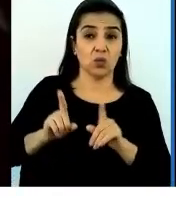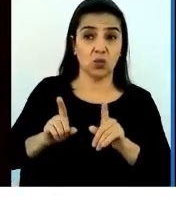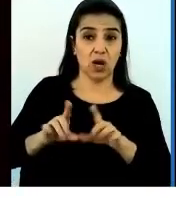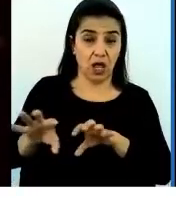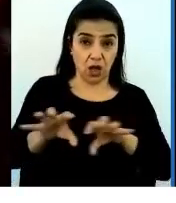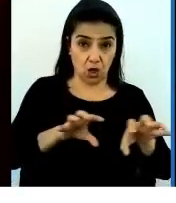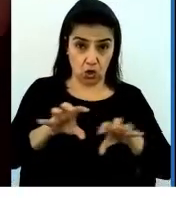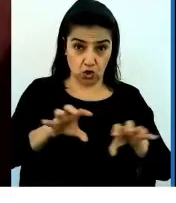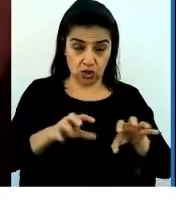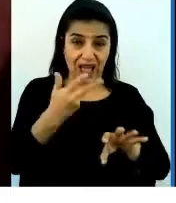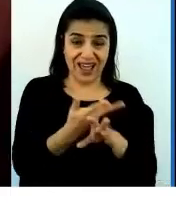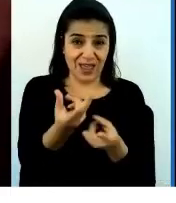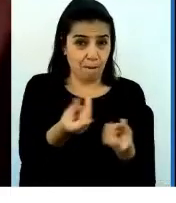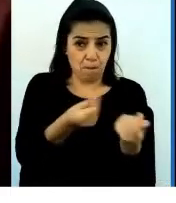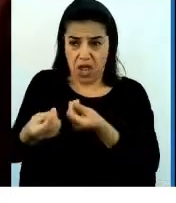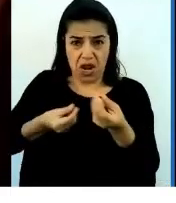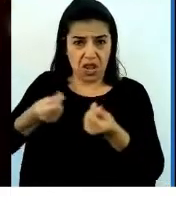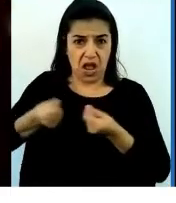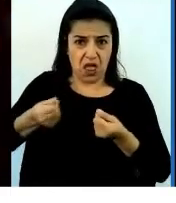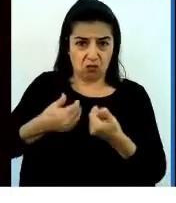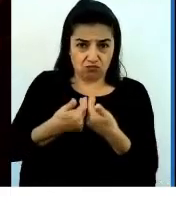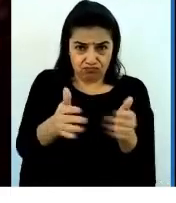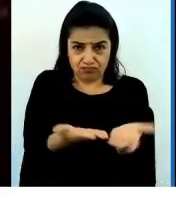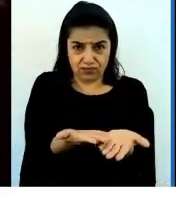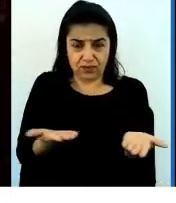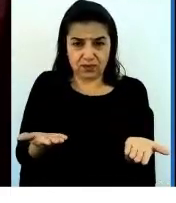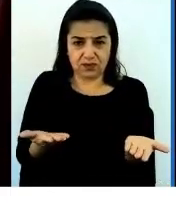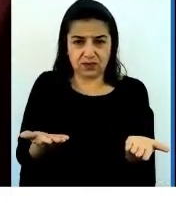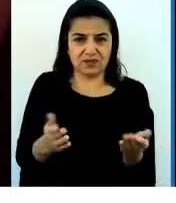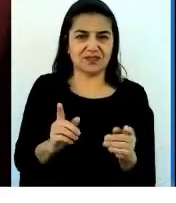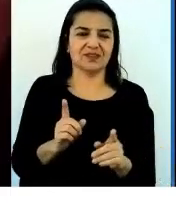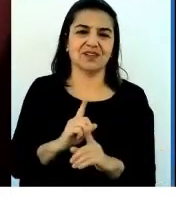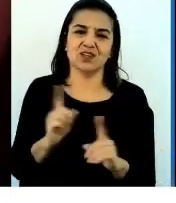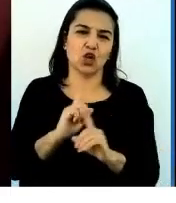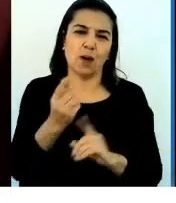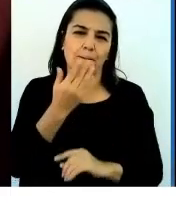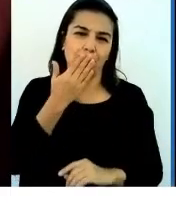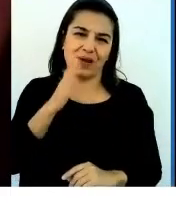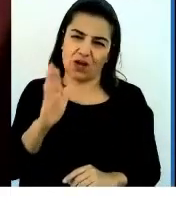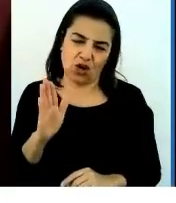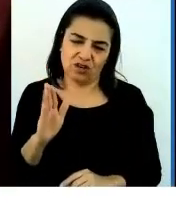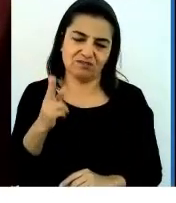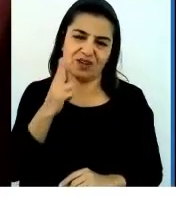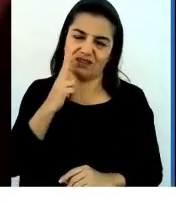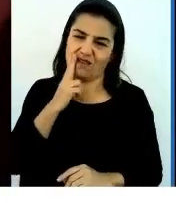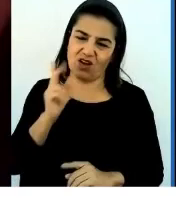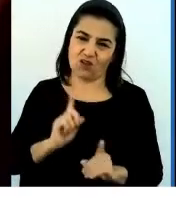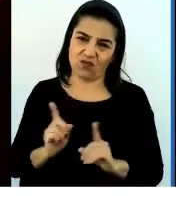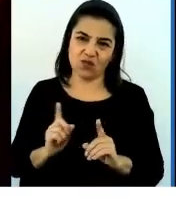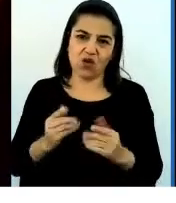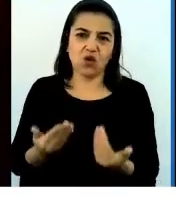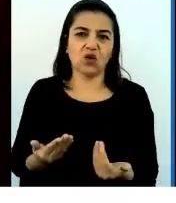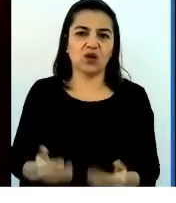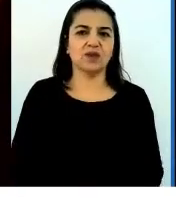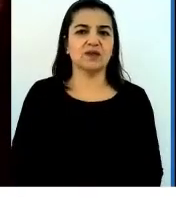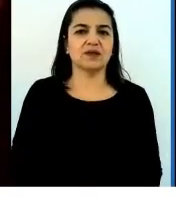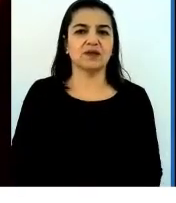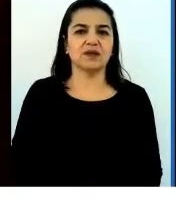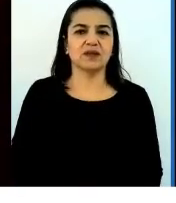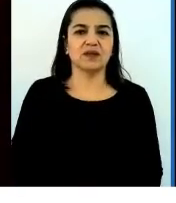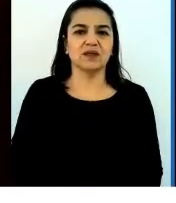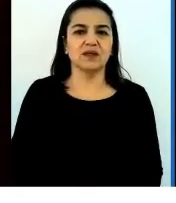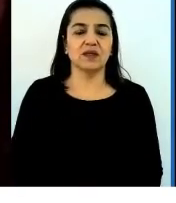mercado que no pienso que está mucho mejor que los tobacos para nuestra salud y para